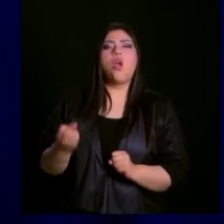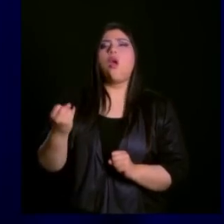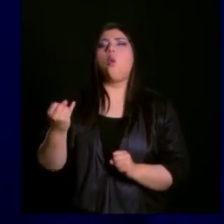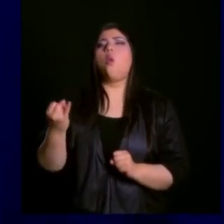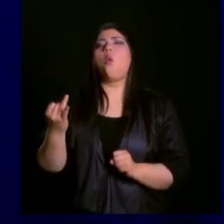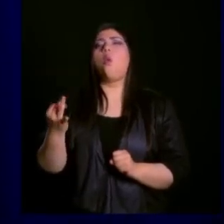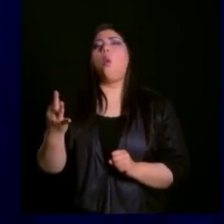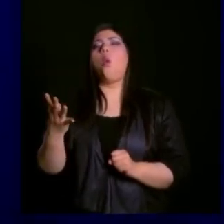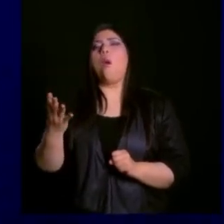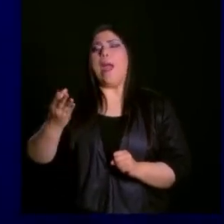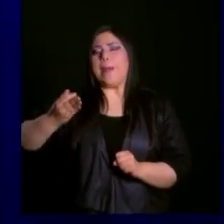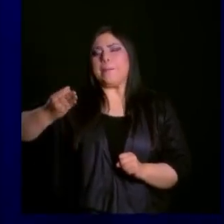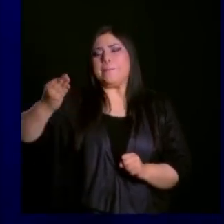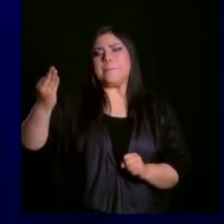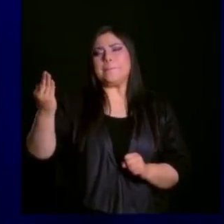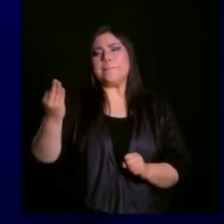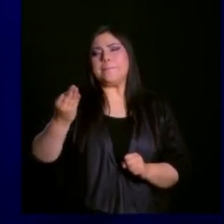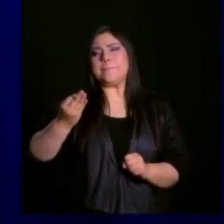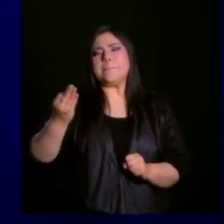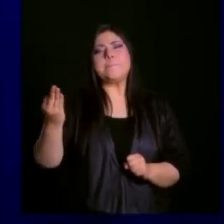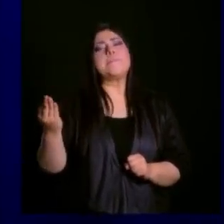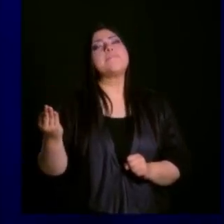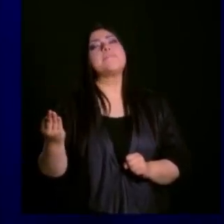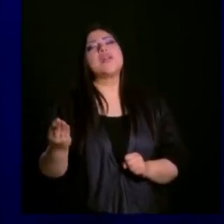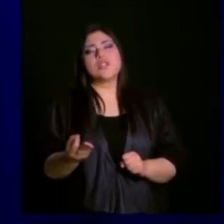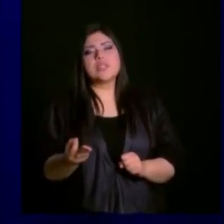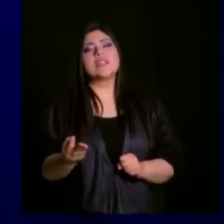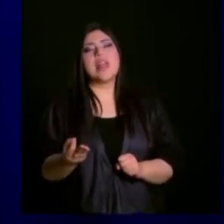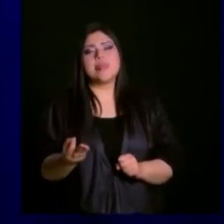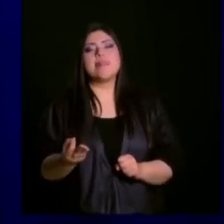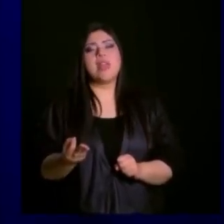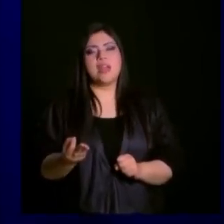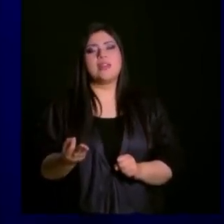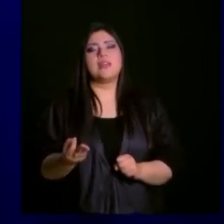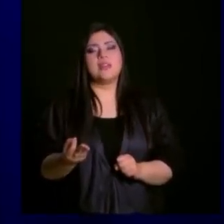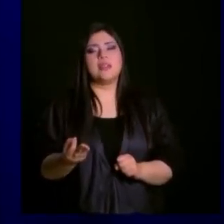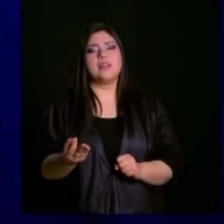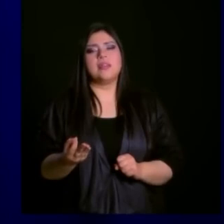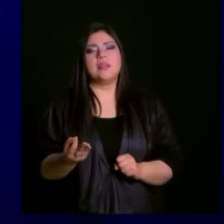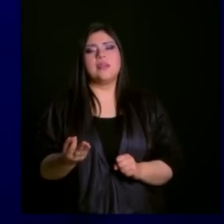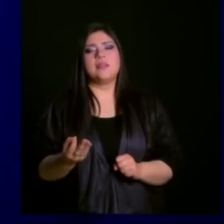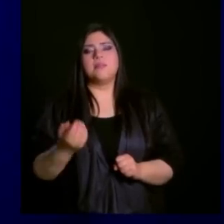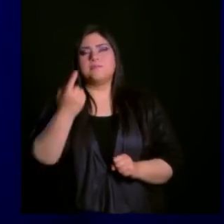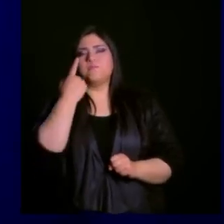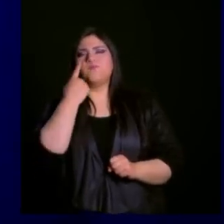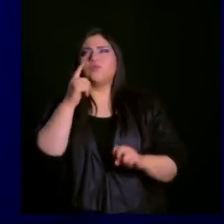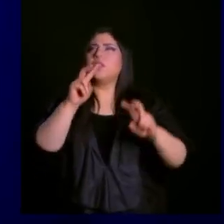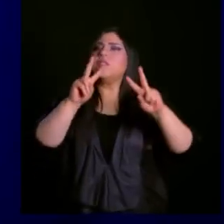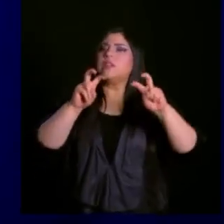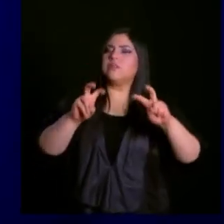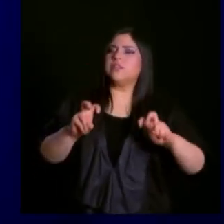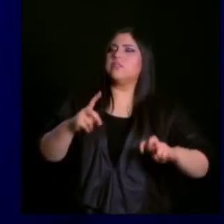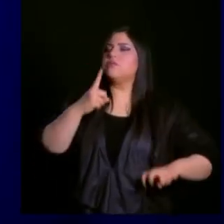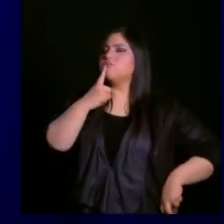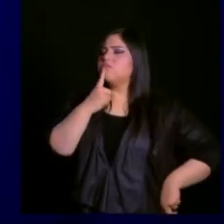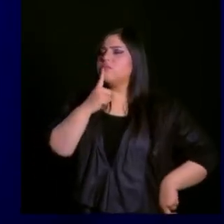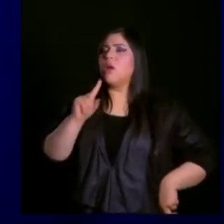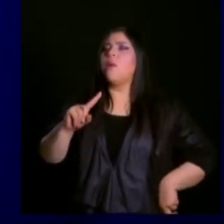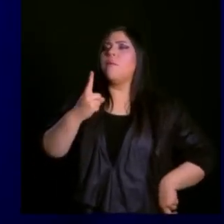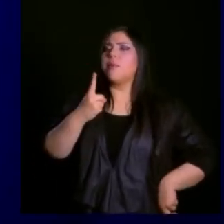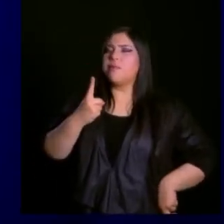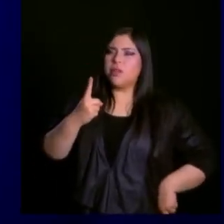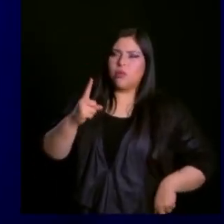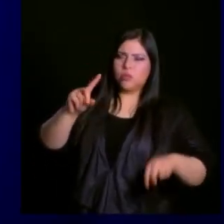con la que ejecutaba su rutina para hacer el tiro. Él decía, ¿revisé todo? Sí. ¿Me